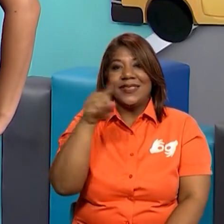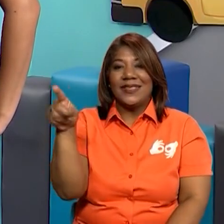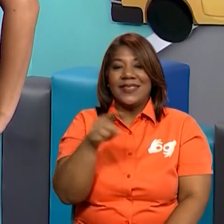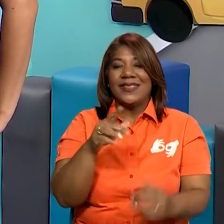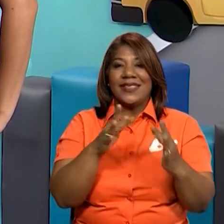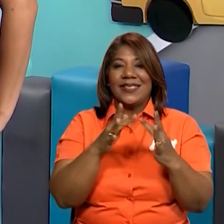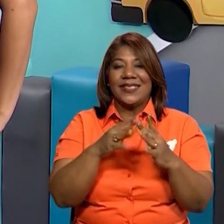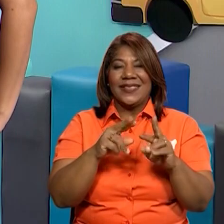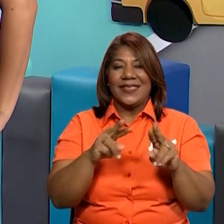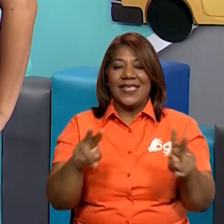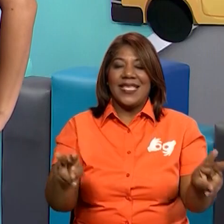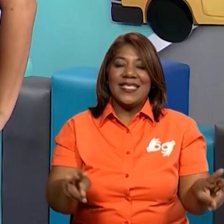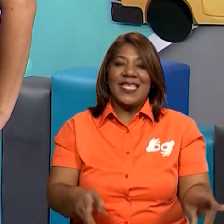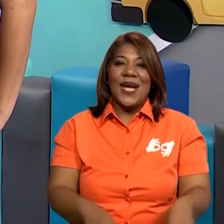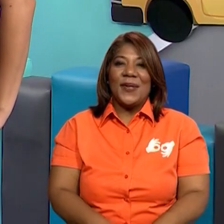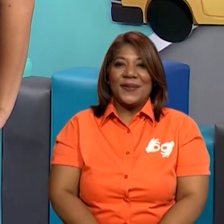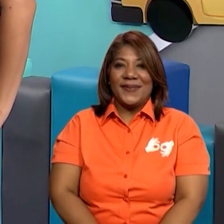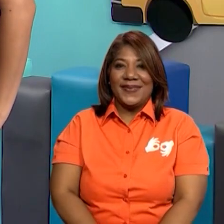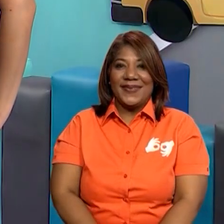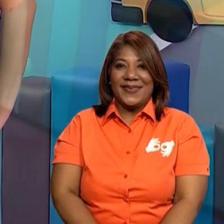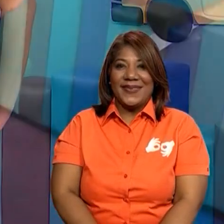conecta con la diversidad.